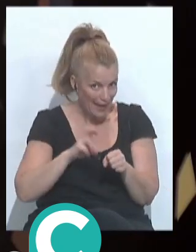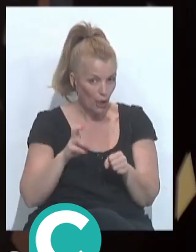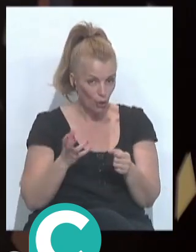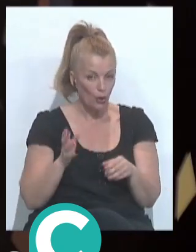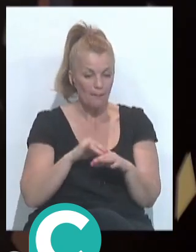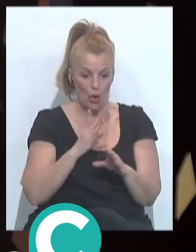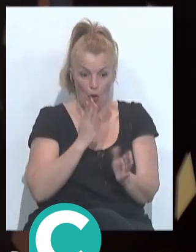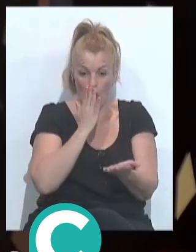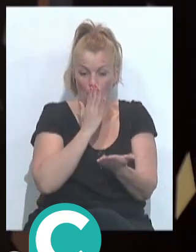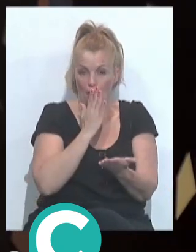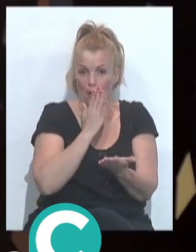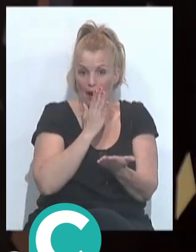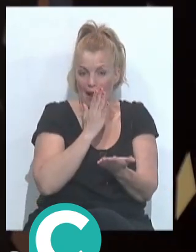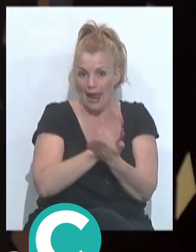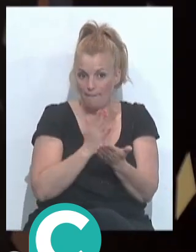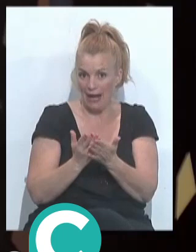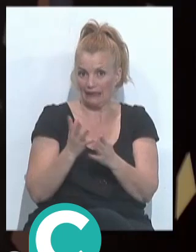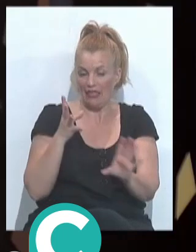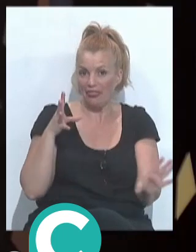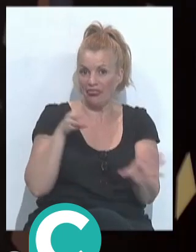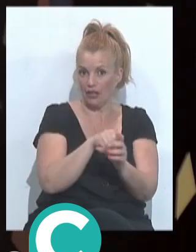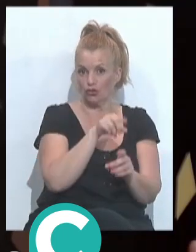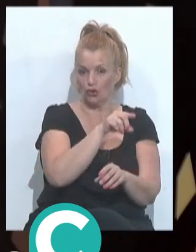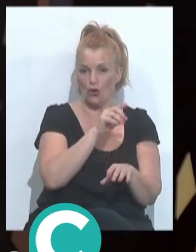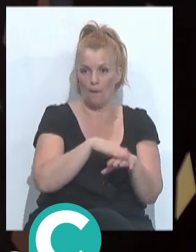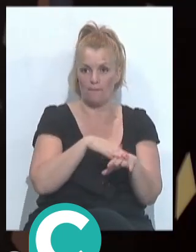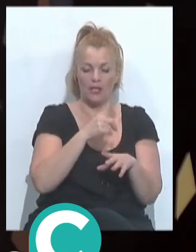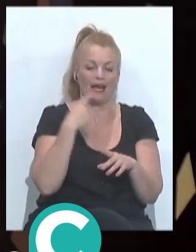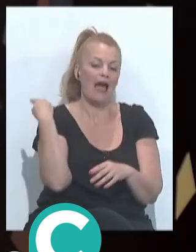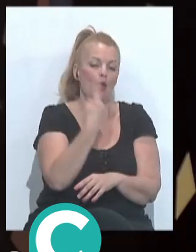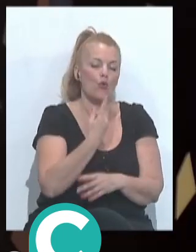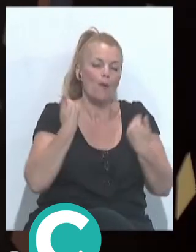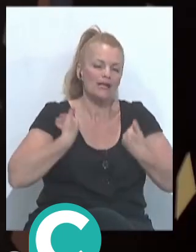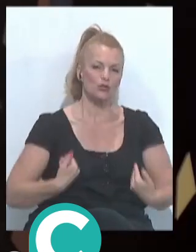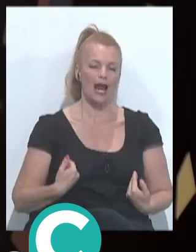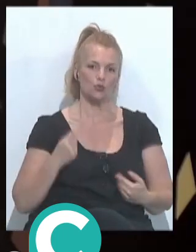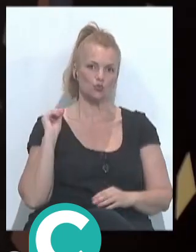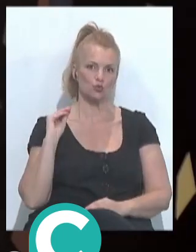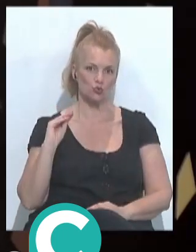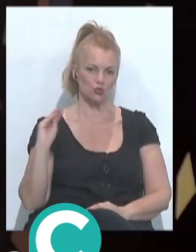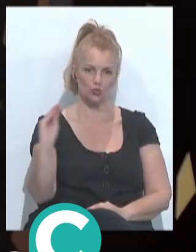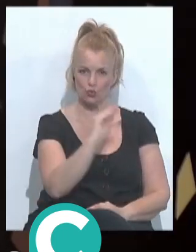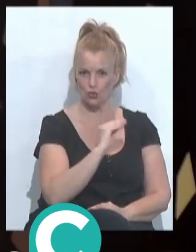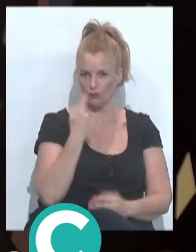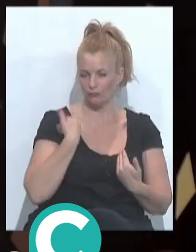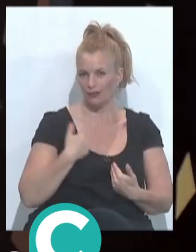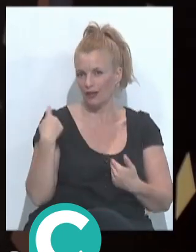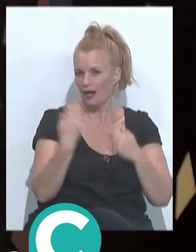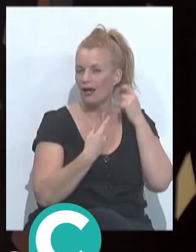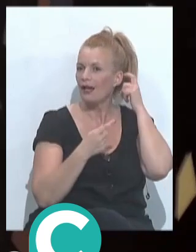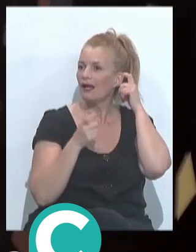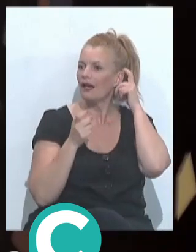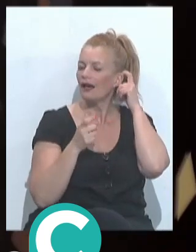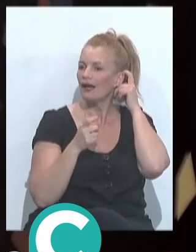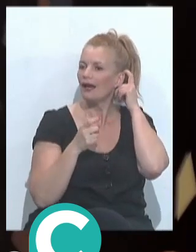pero que es parte ¿no? de no sé eso es algo a mejor una apreciación muy personal pero que no igual que cuando salieron con con